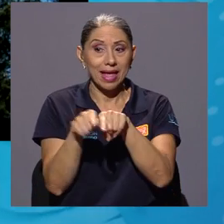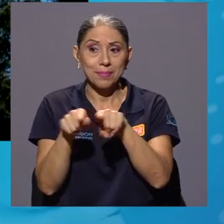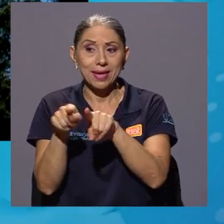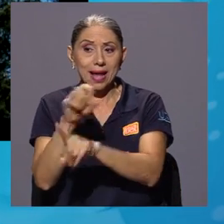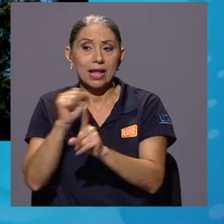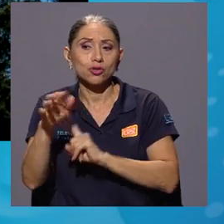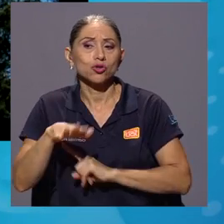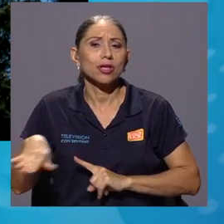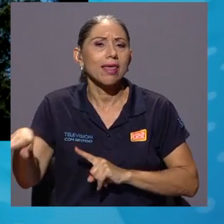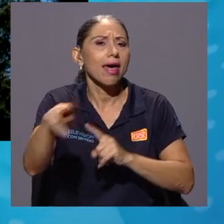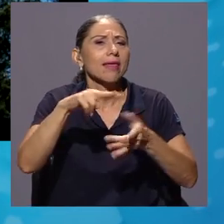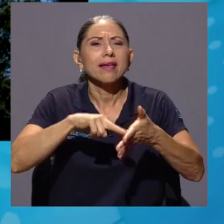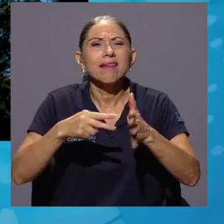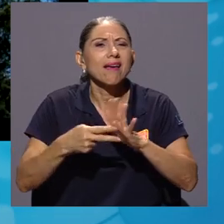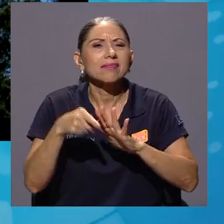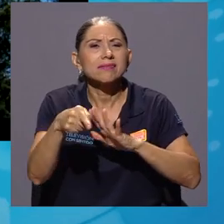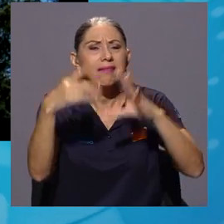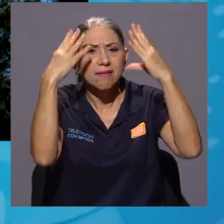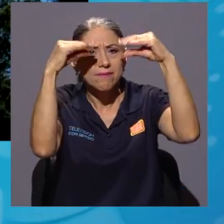nuestra sociedad?